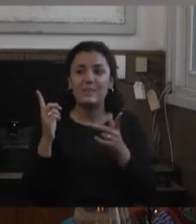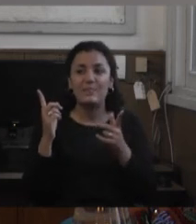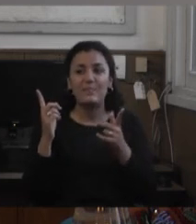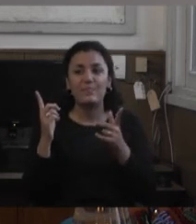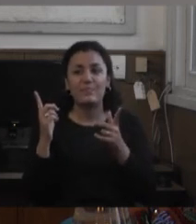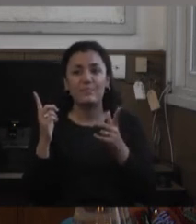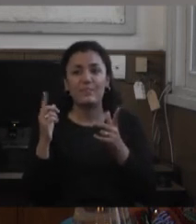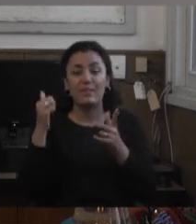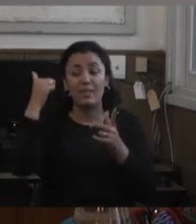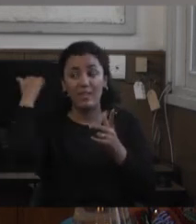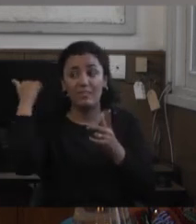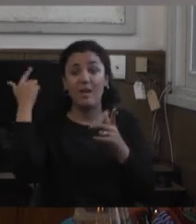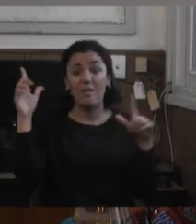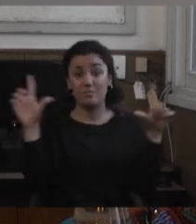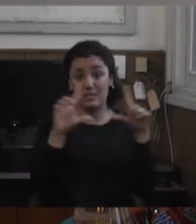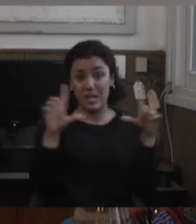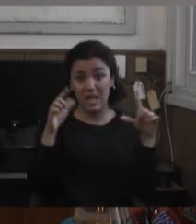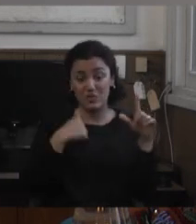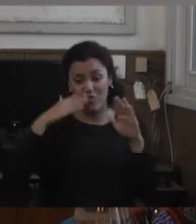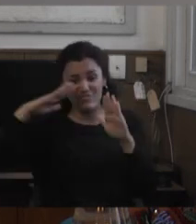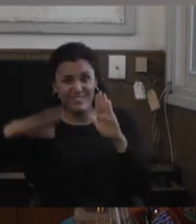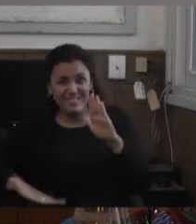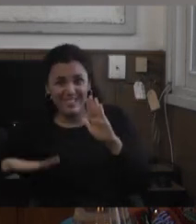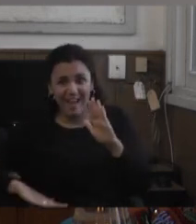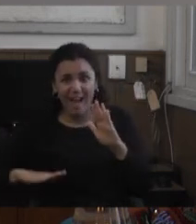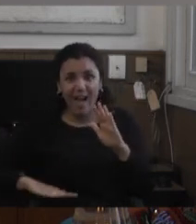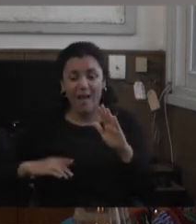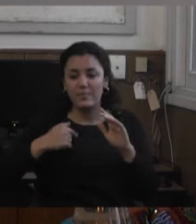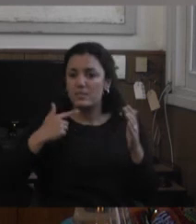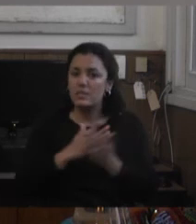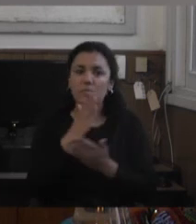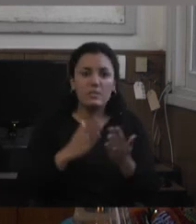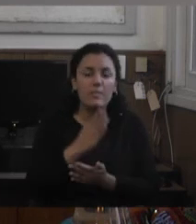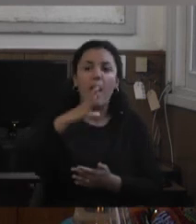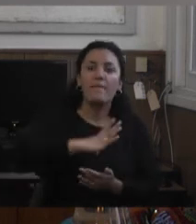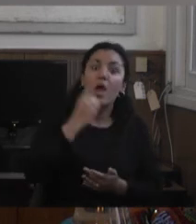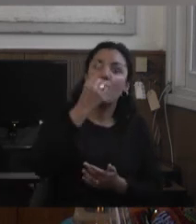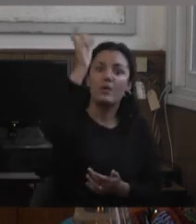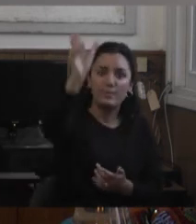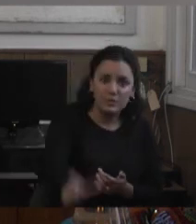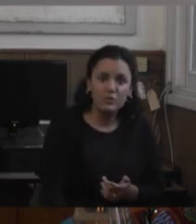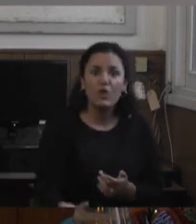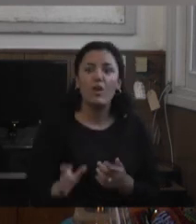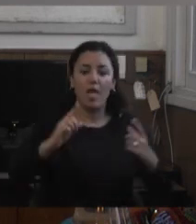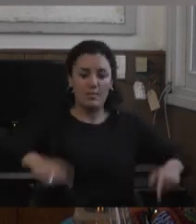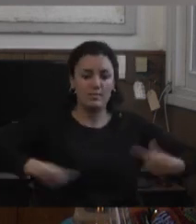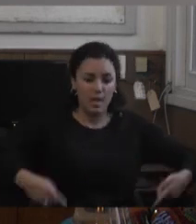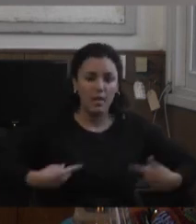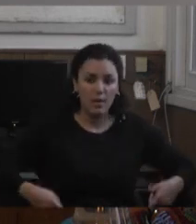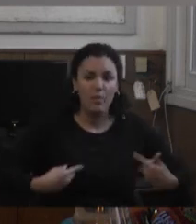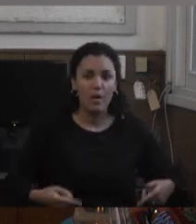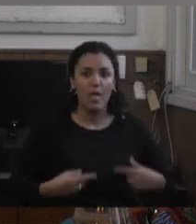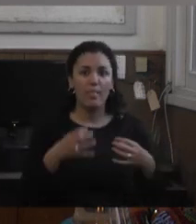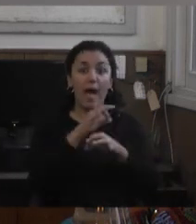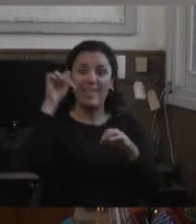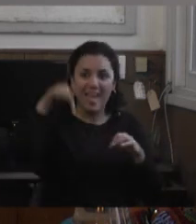es de una telenovela de cuando yo era chica que siempre había alguien que tenía un accidente o todos los que estaban en silla de ruedas tenían una frazada